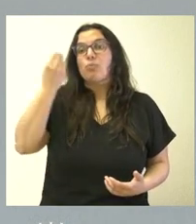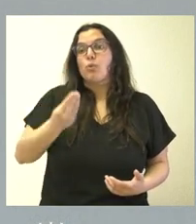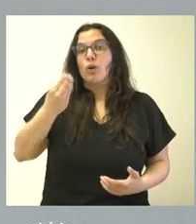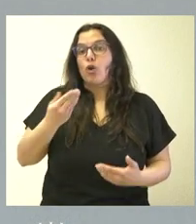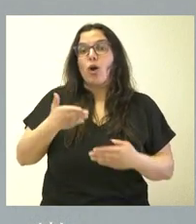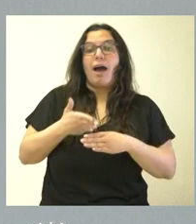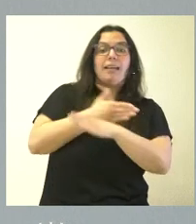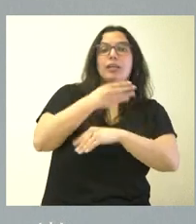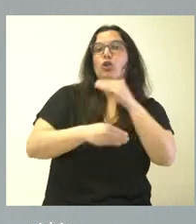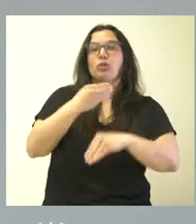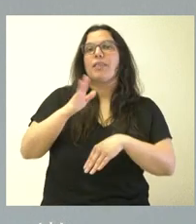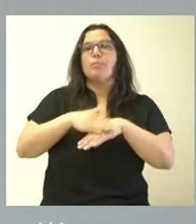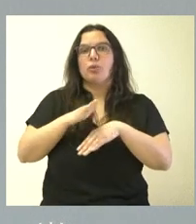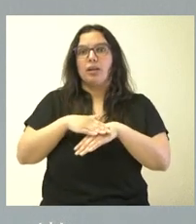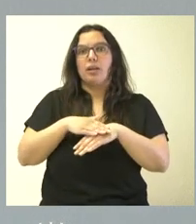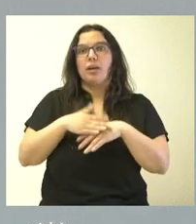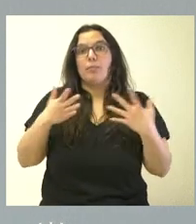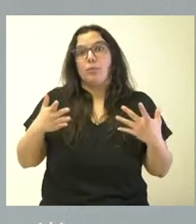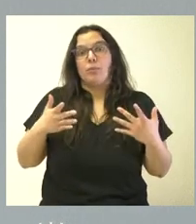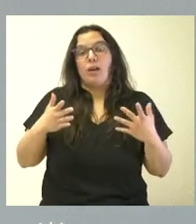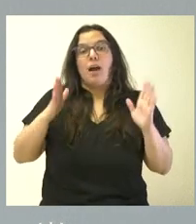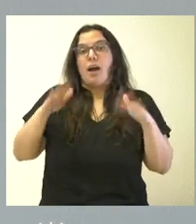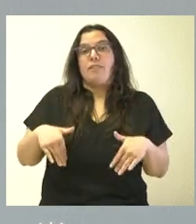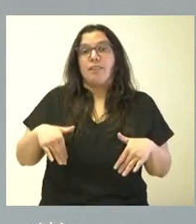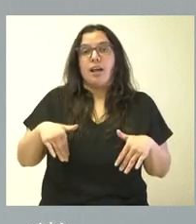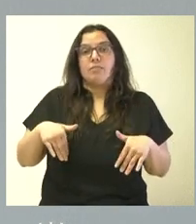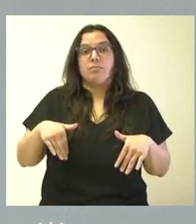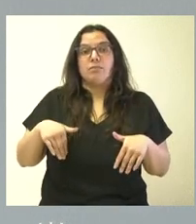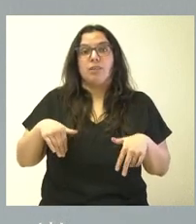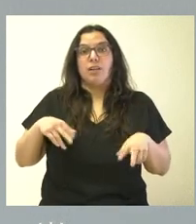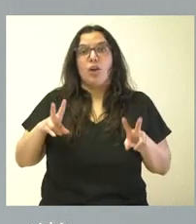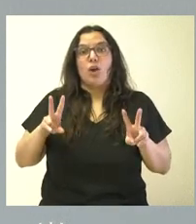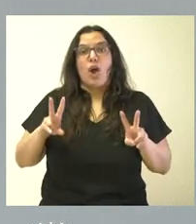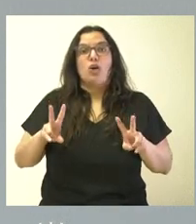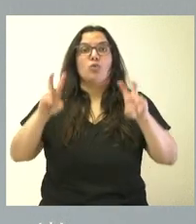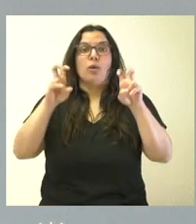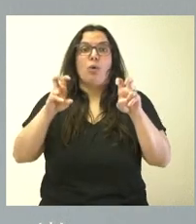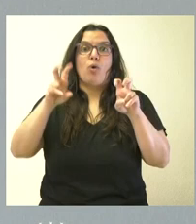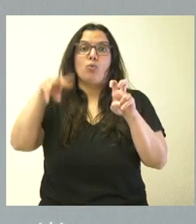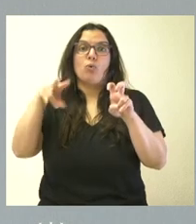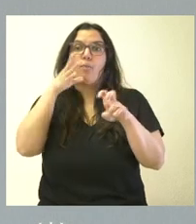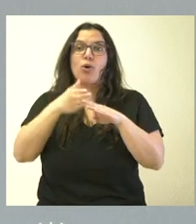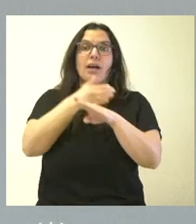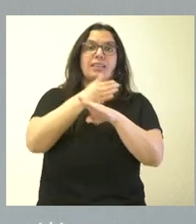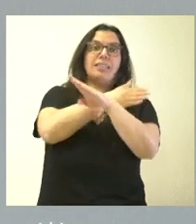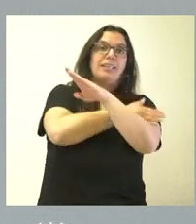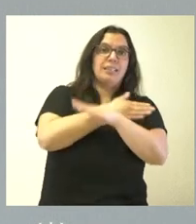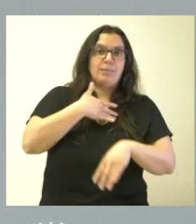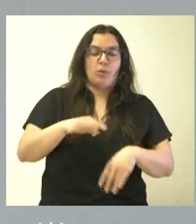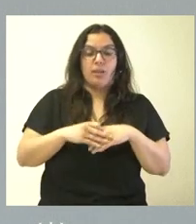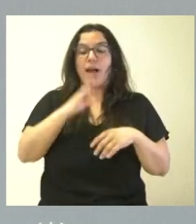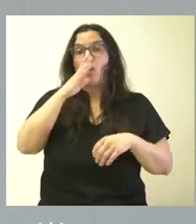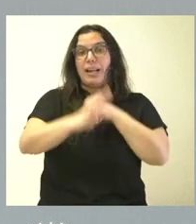antes. Nos llevaría seguramente a nunca poner nada nuevo, porque siempre se hubiera podido hacer antes. En esta legislatura llevamos un año